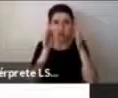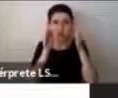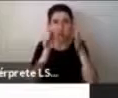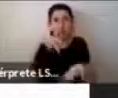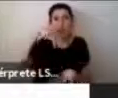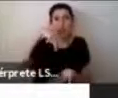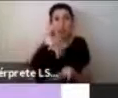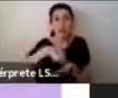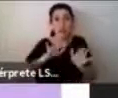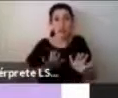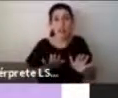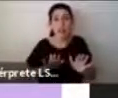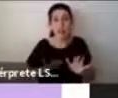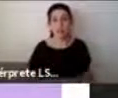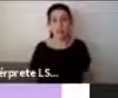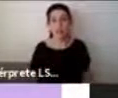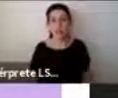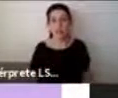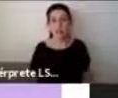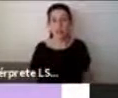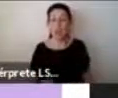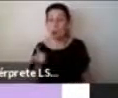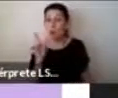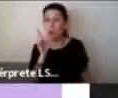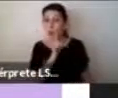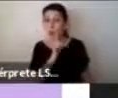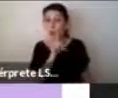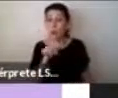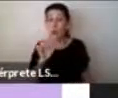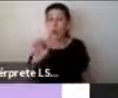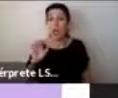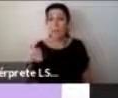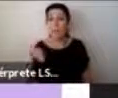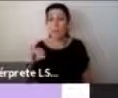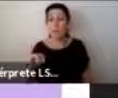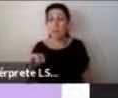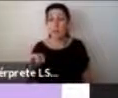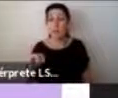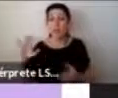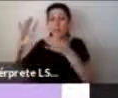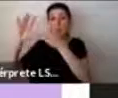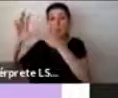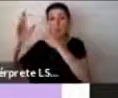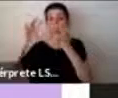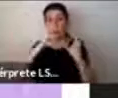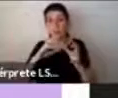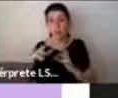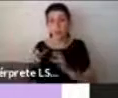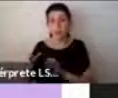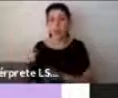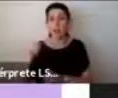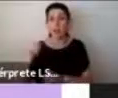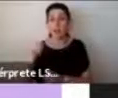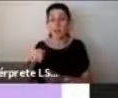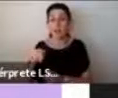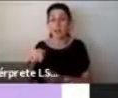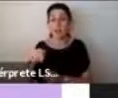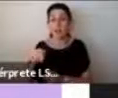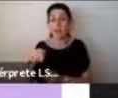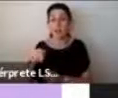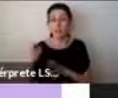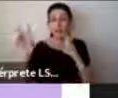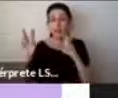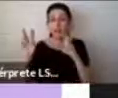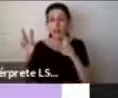y finalmente tenemos el cuento de Emi y los planetas sobre el trastorno del espectro